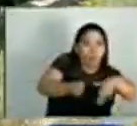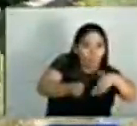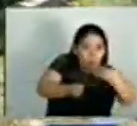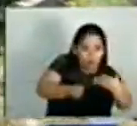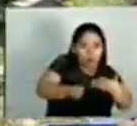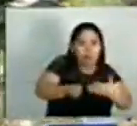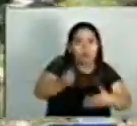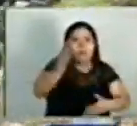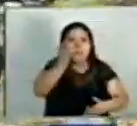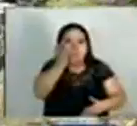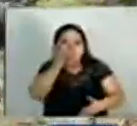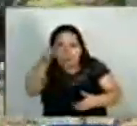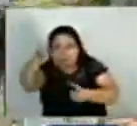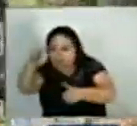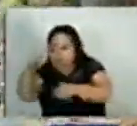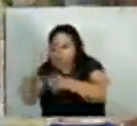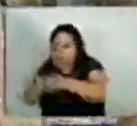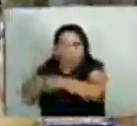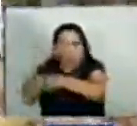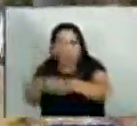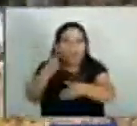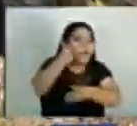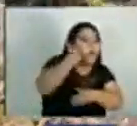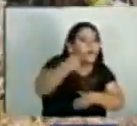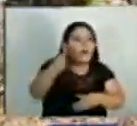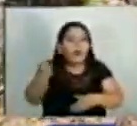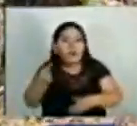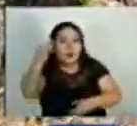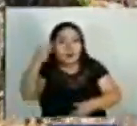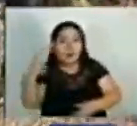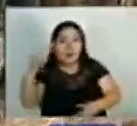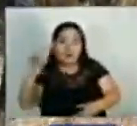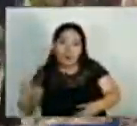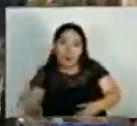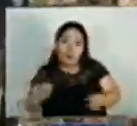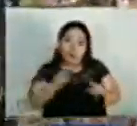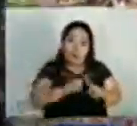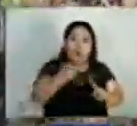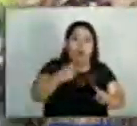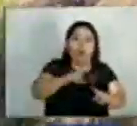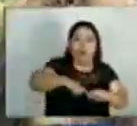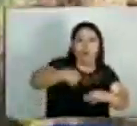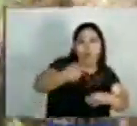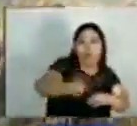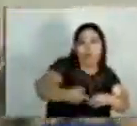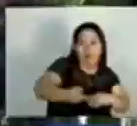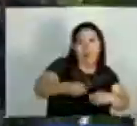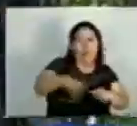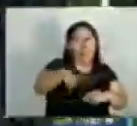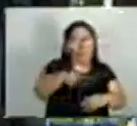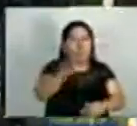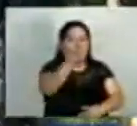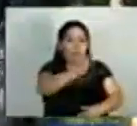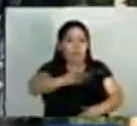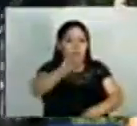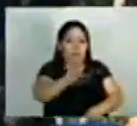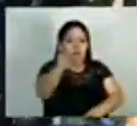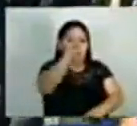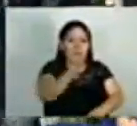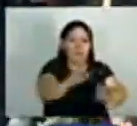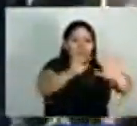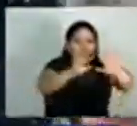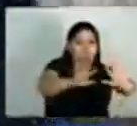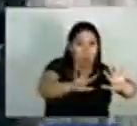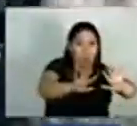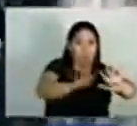madres se organizaron para buscar a la niña. Sin embargo, el siguiente día, es decir, el martes 10 de octubre,